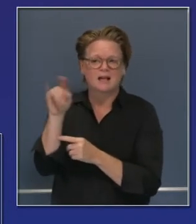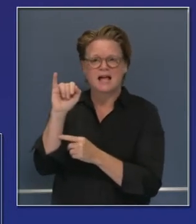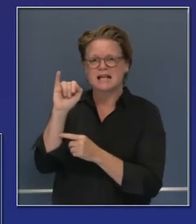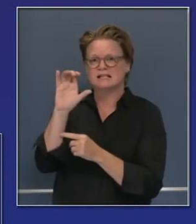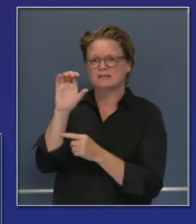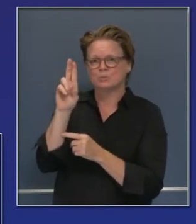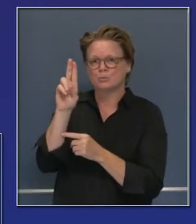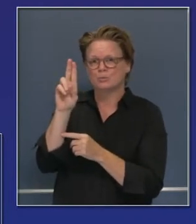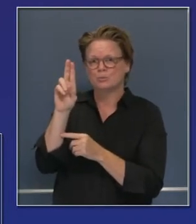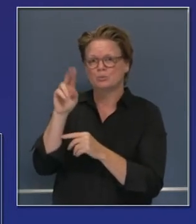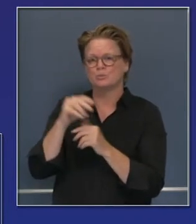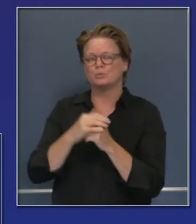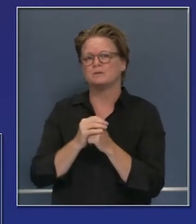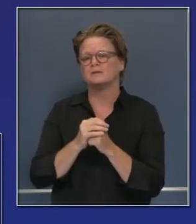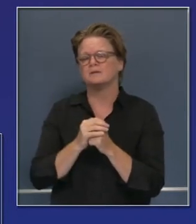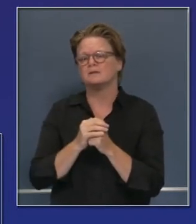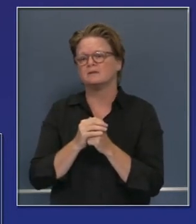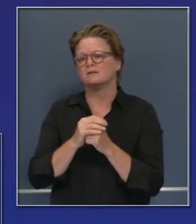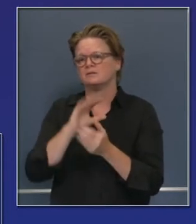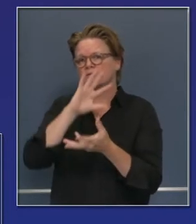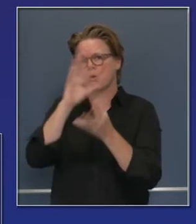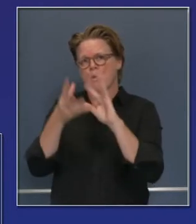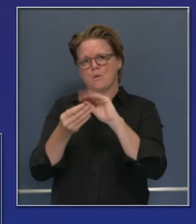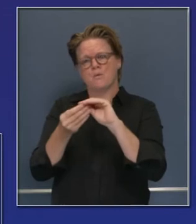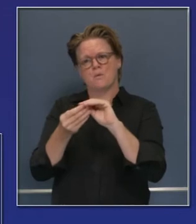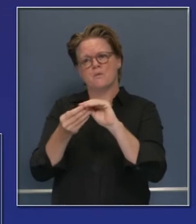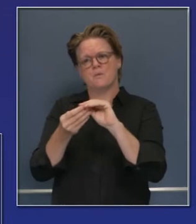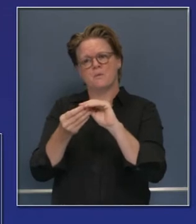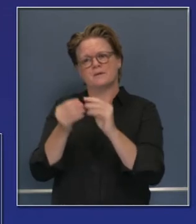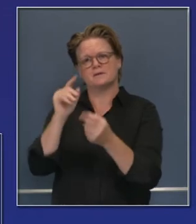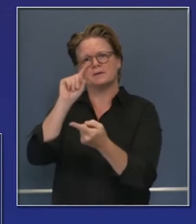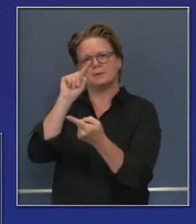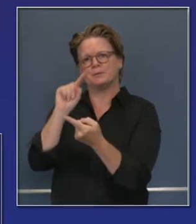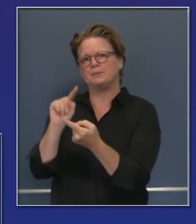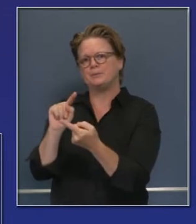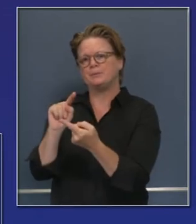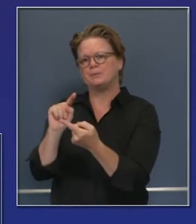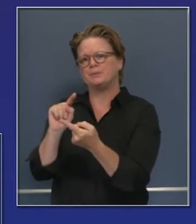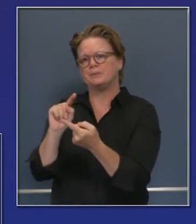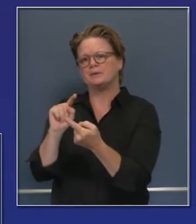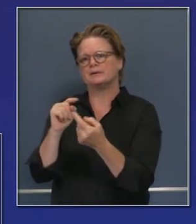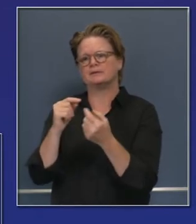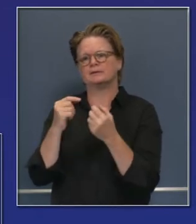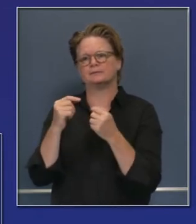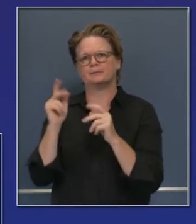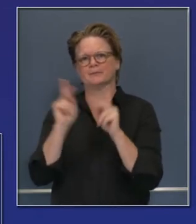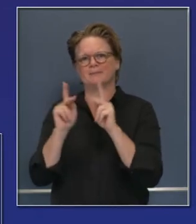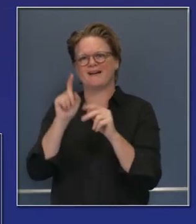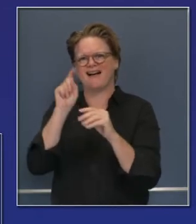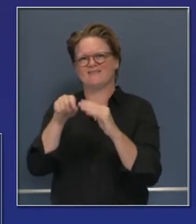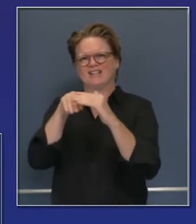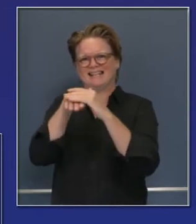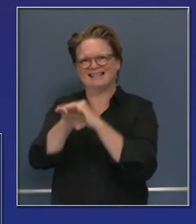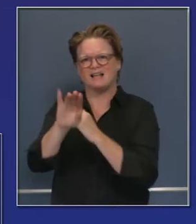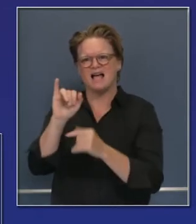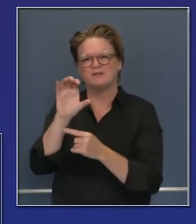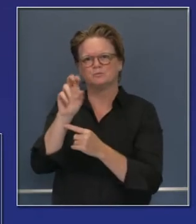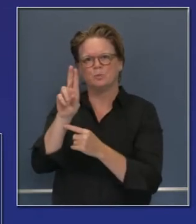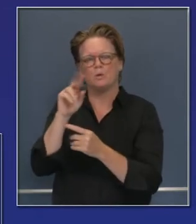en cuidado intensivo ahora son el 17% de la capacidad total de